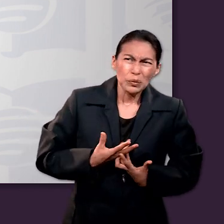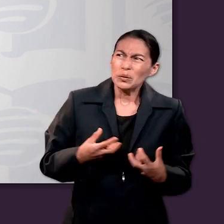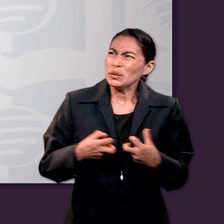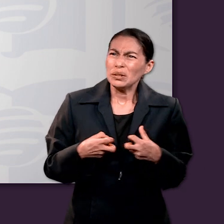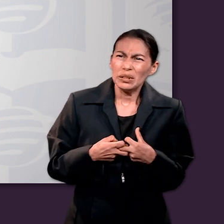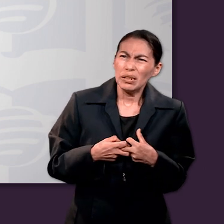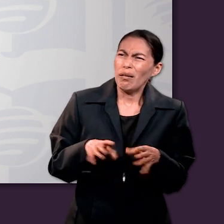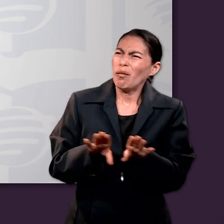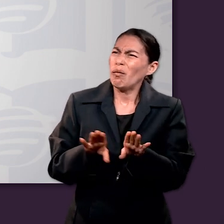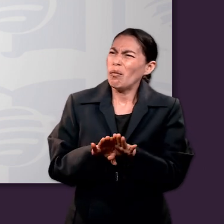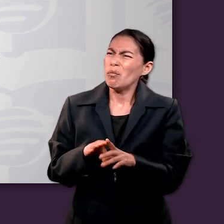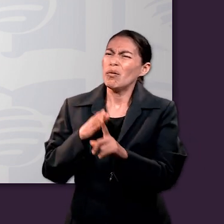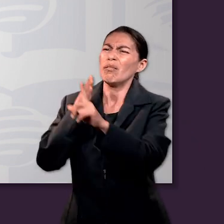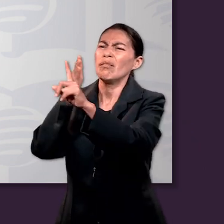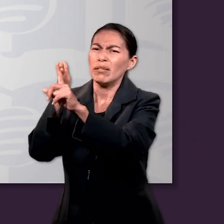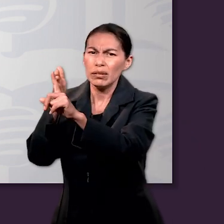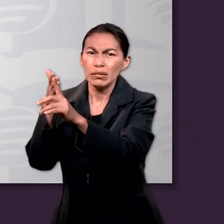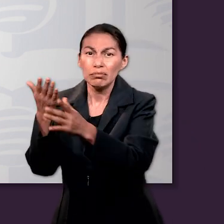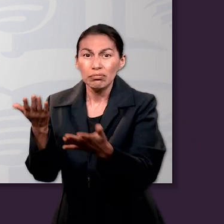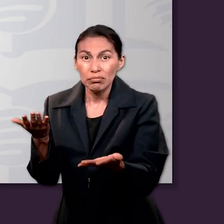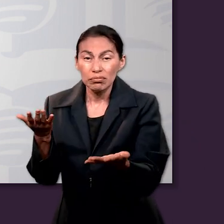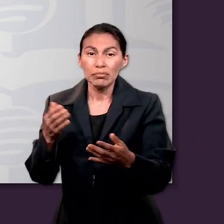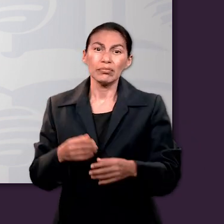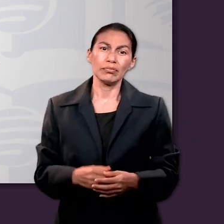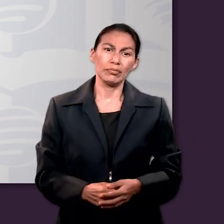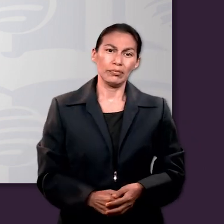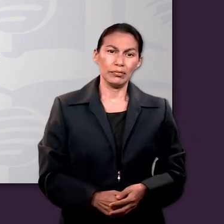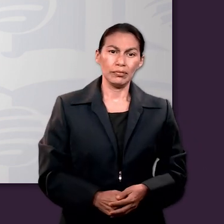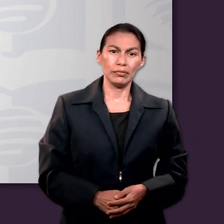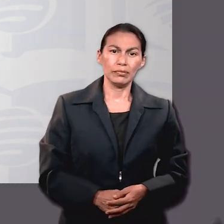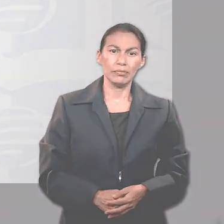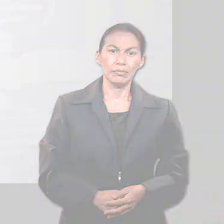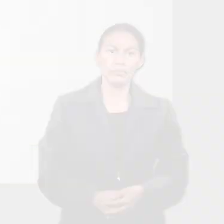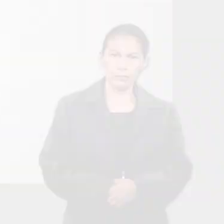¿cómo podemos afrontar una oposición abrumadora?